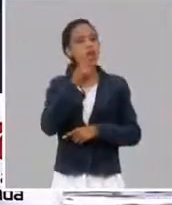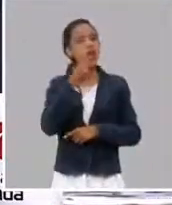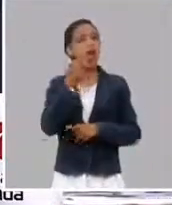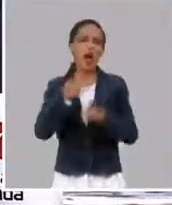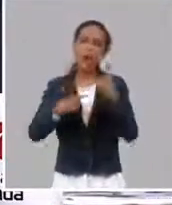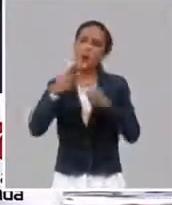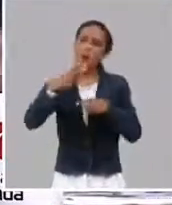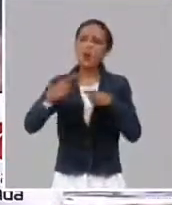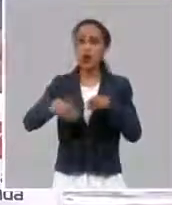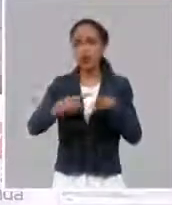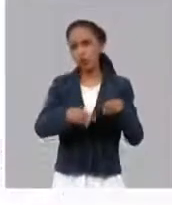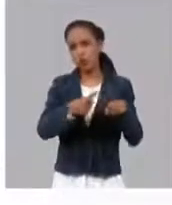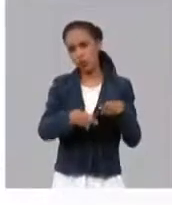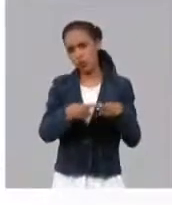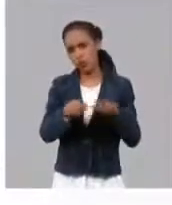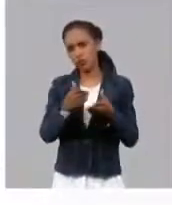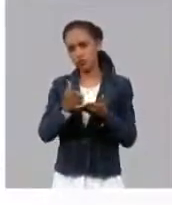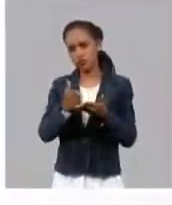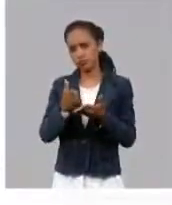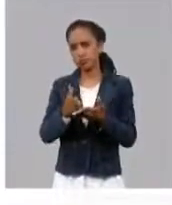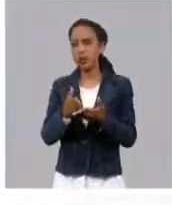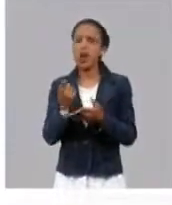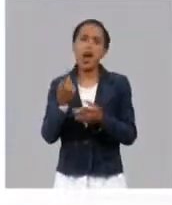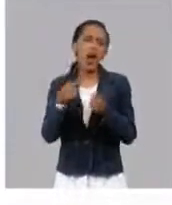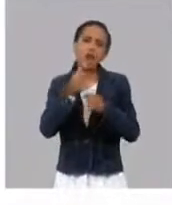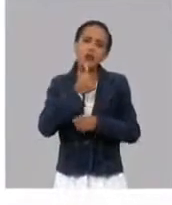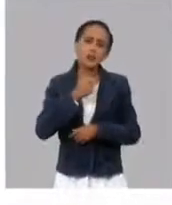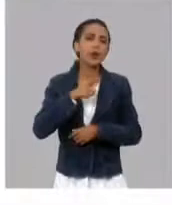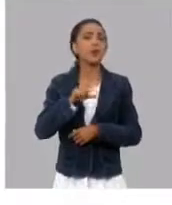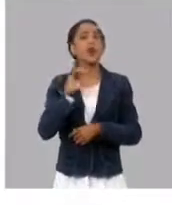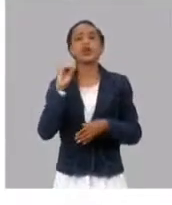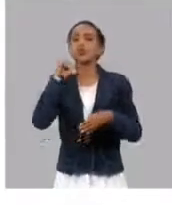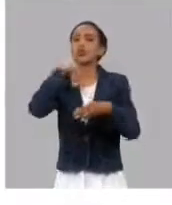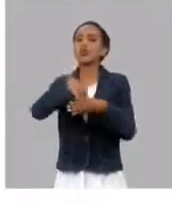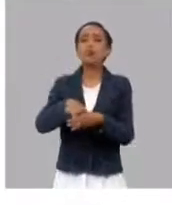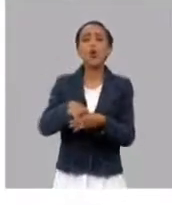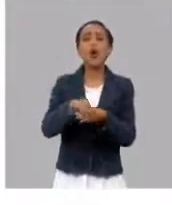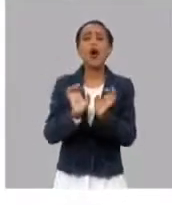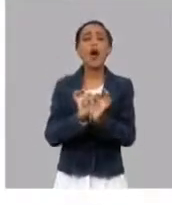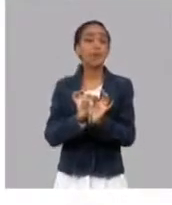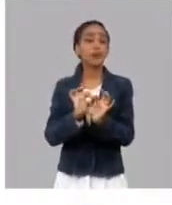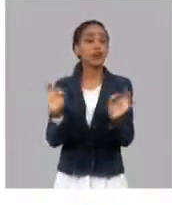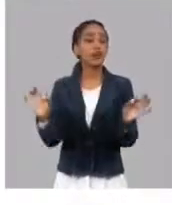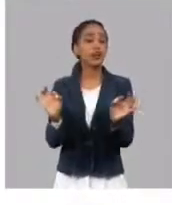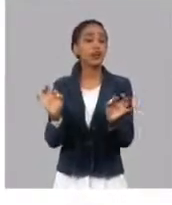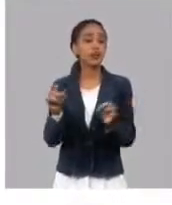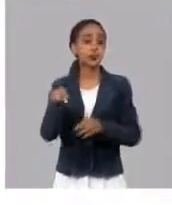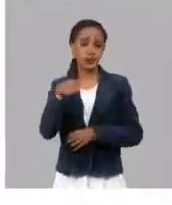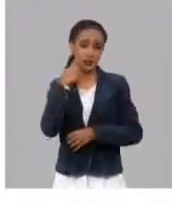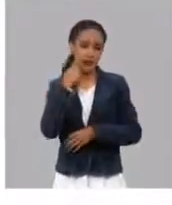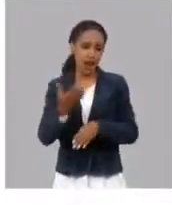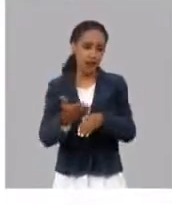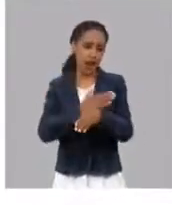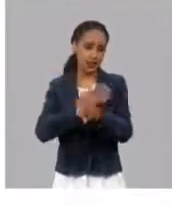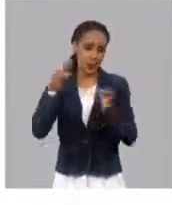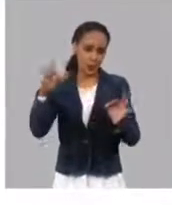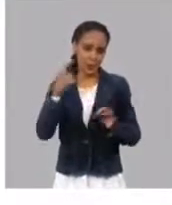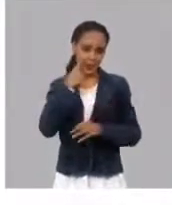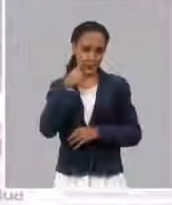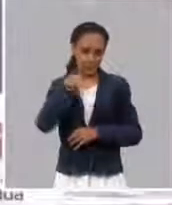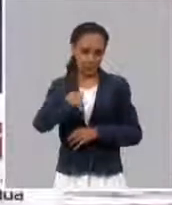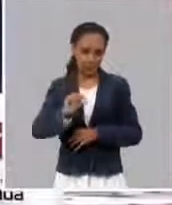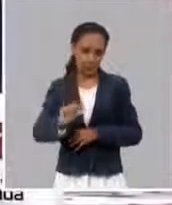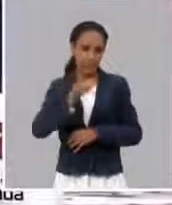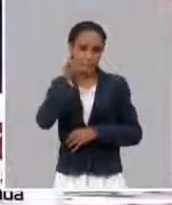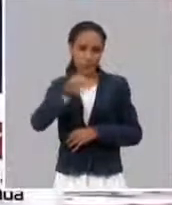iniciado un grupo de actividades académicas sencilla, así es, introducción a la especialidad. Algunas, por favor, que pongan la moderación